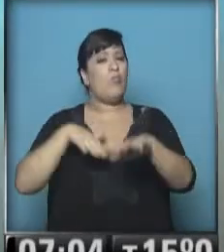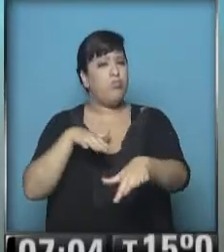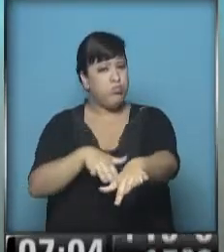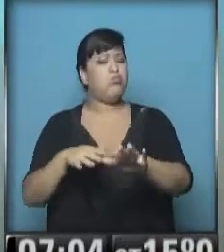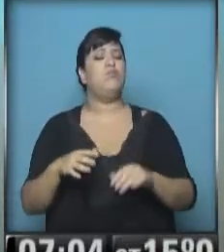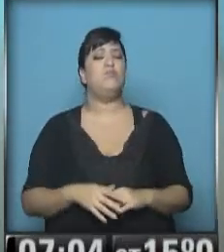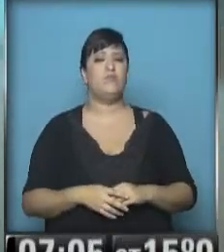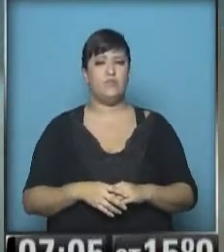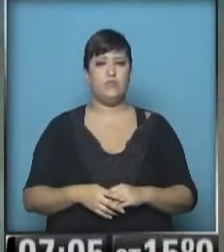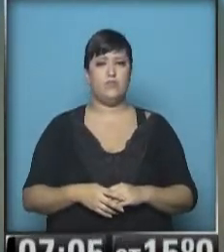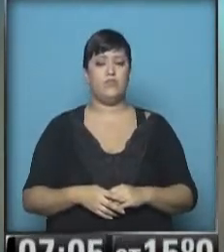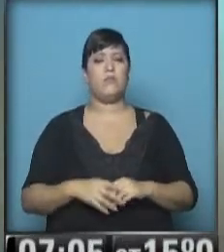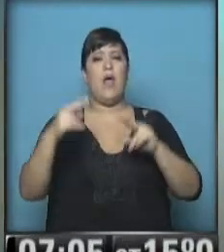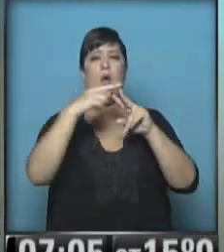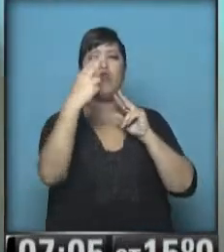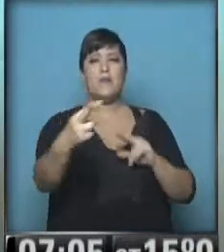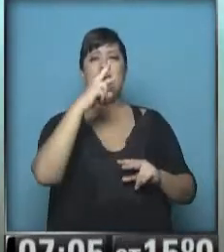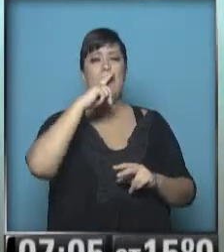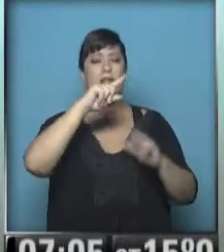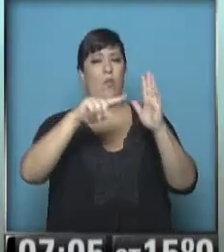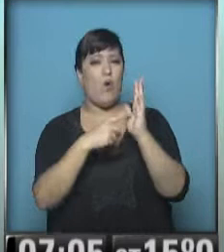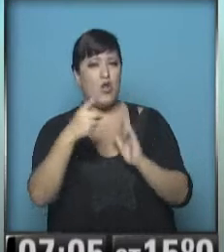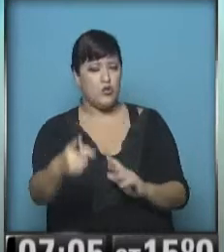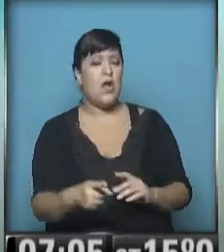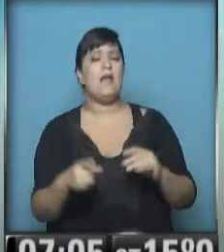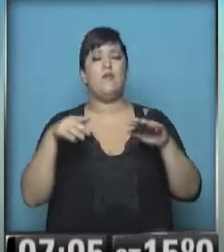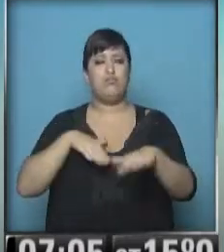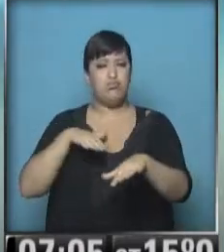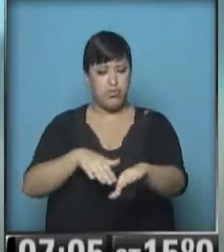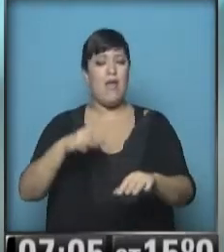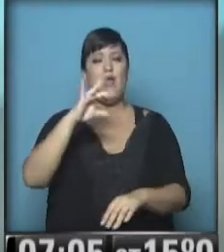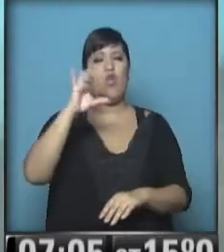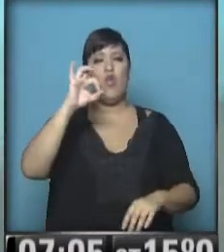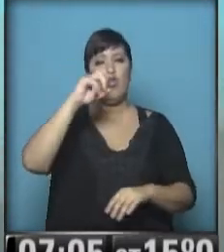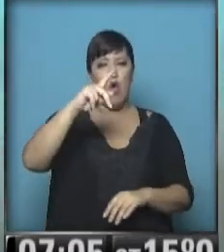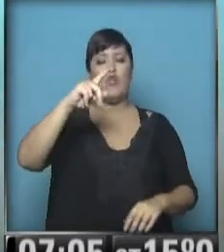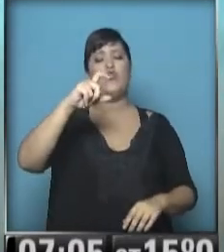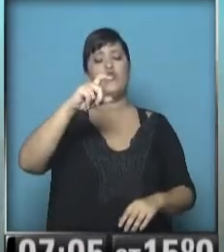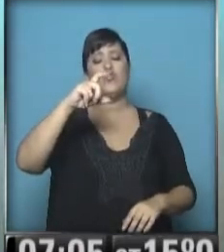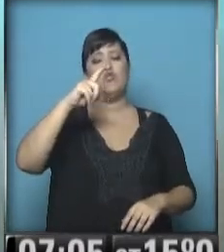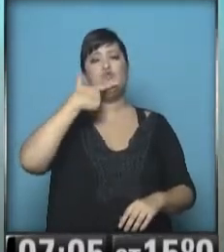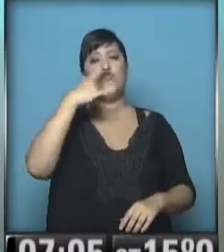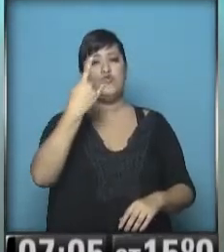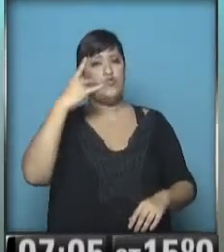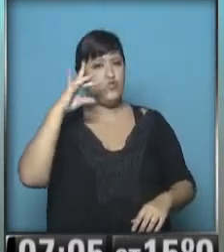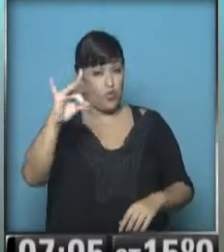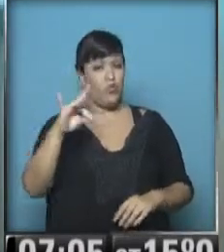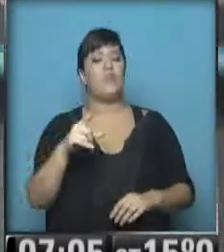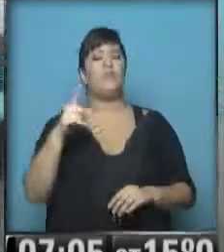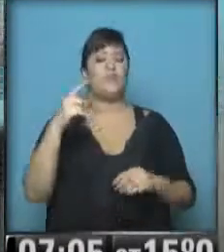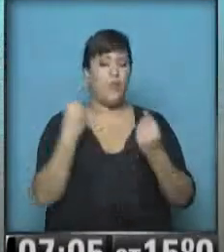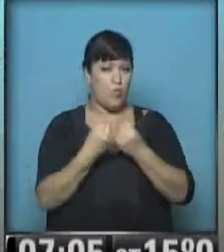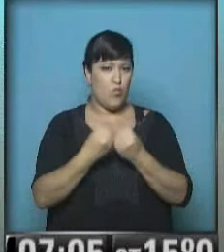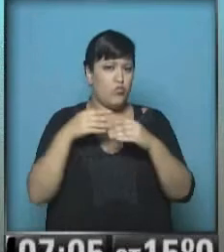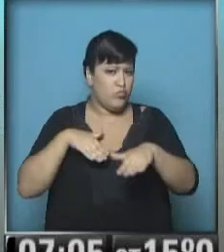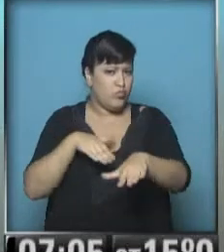otro corredor de ingreso. La autopista La Plata-Buenos Aires, cargada desde Doxur hacia Ingeniero Huergo, hacia el Bajo Porteño. Vamos